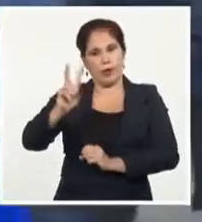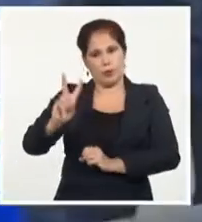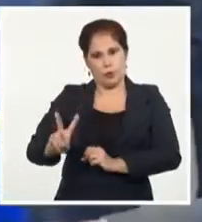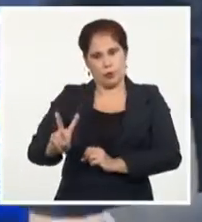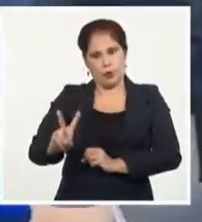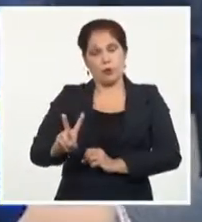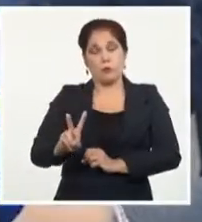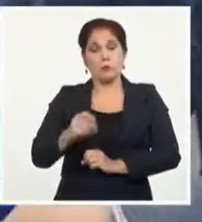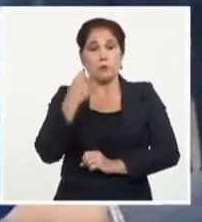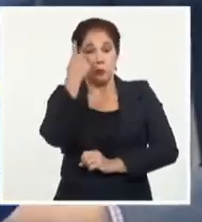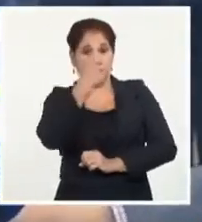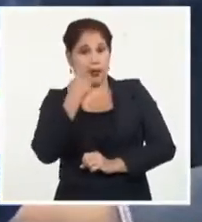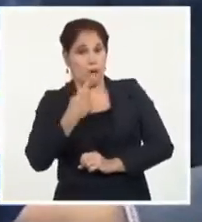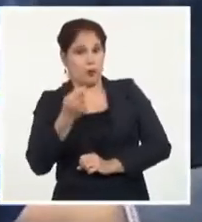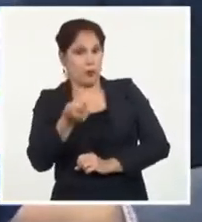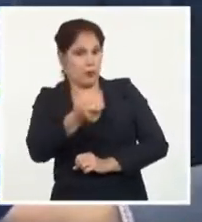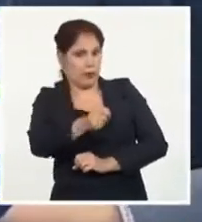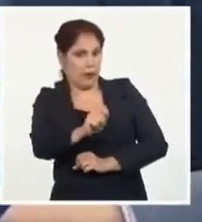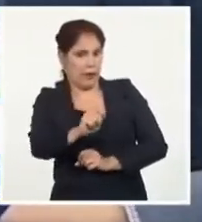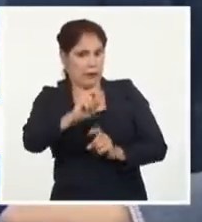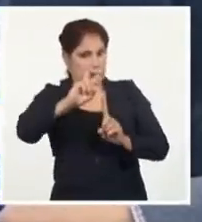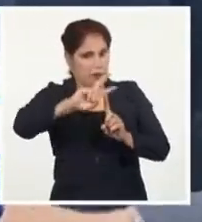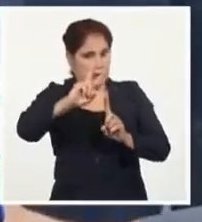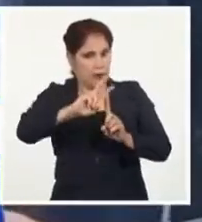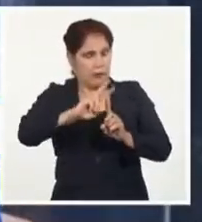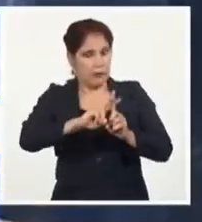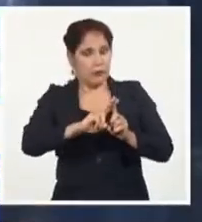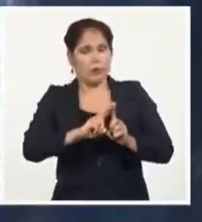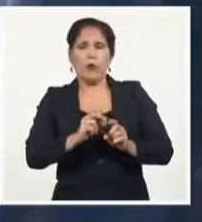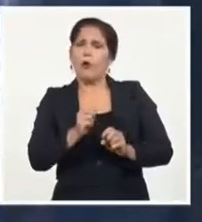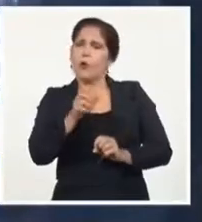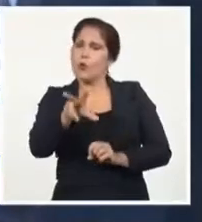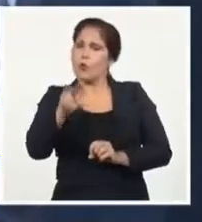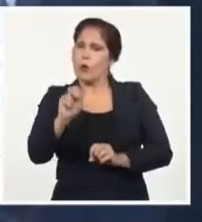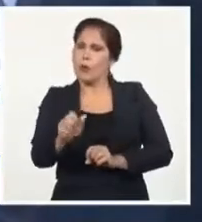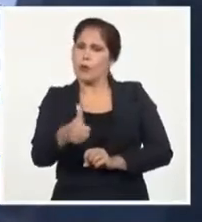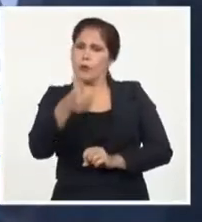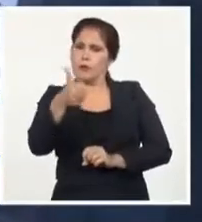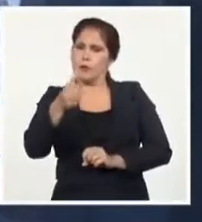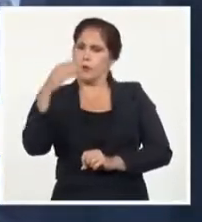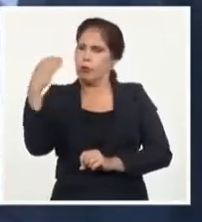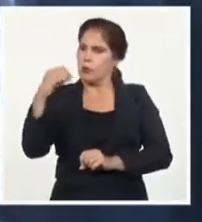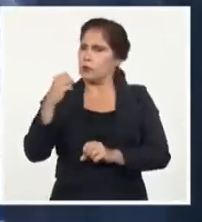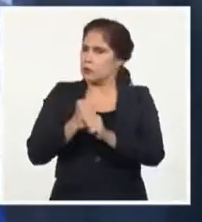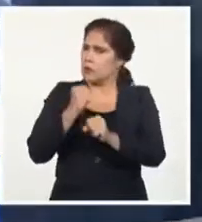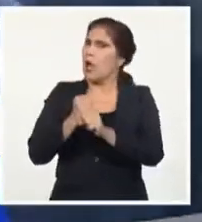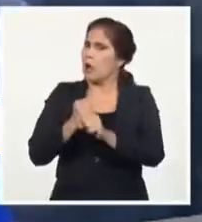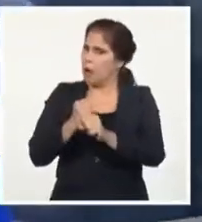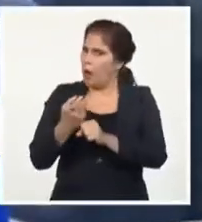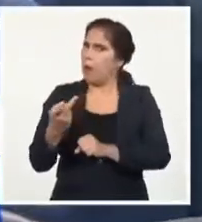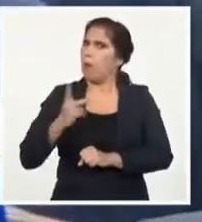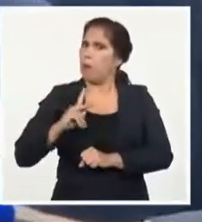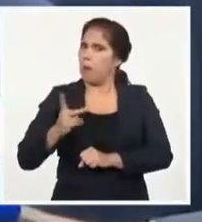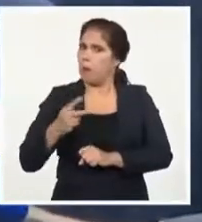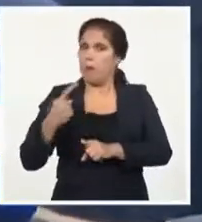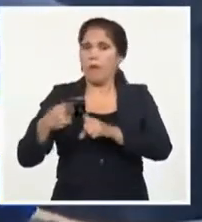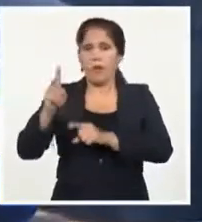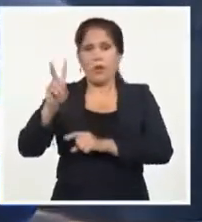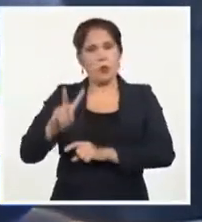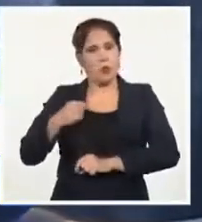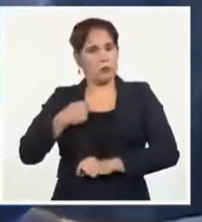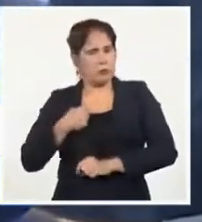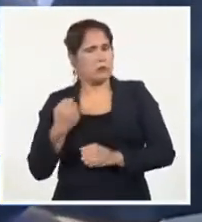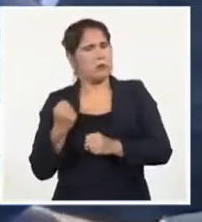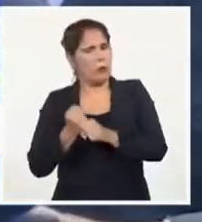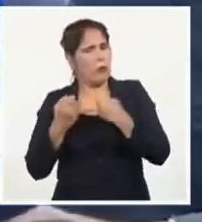Al ser interrogado por el canal NTN24, el nuevo mandatario confirmó que ya se trabaja de forma bilateral, entre otros puntos, en la